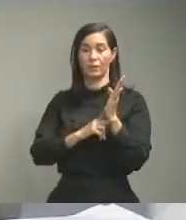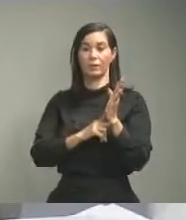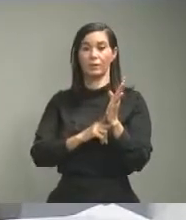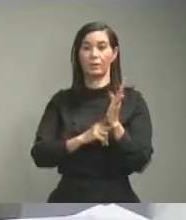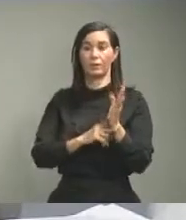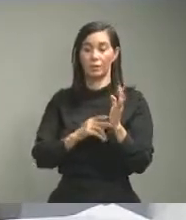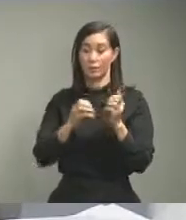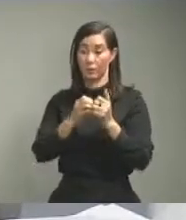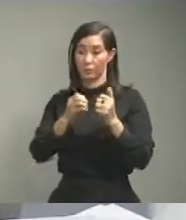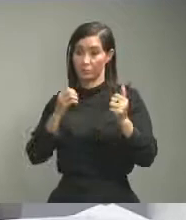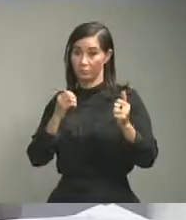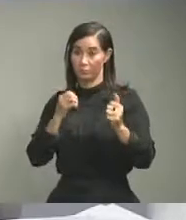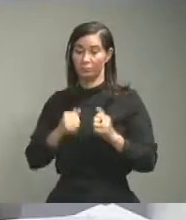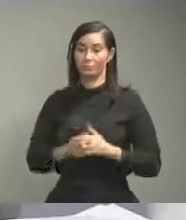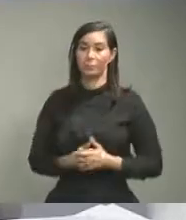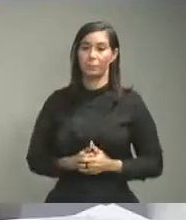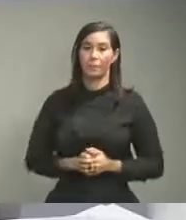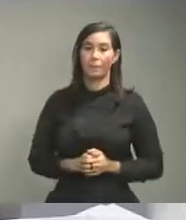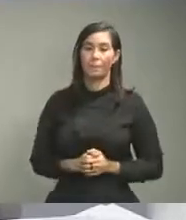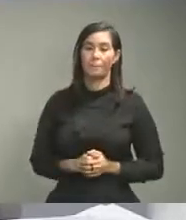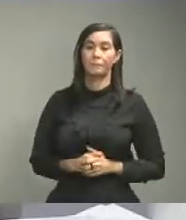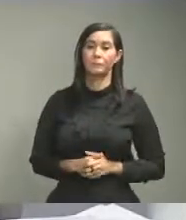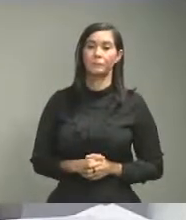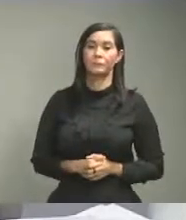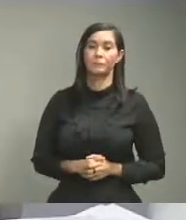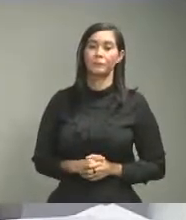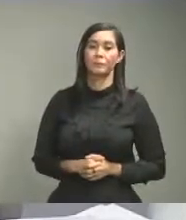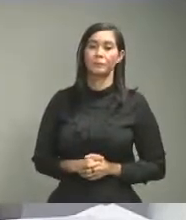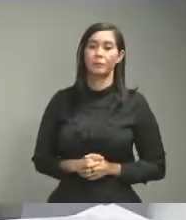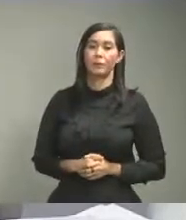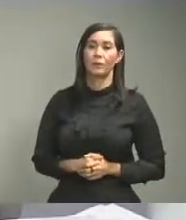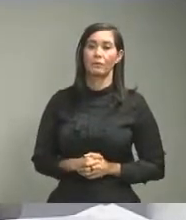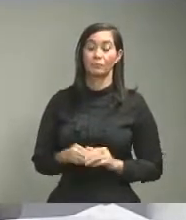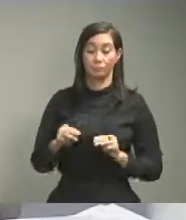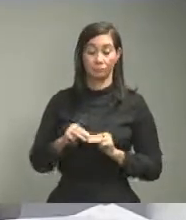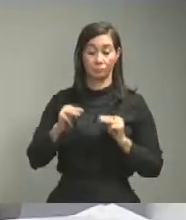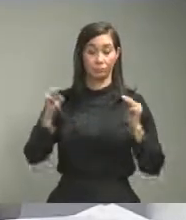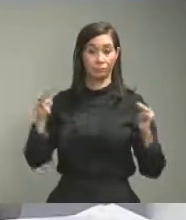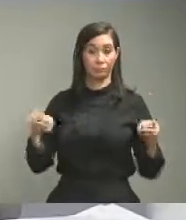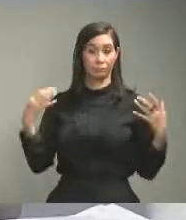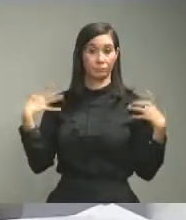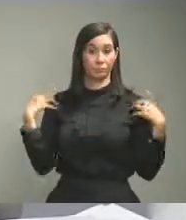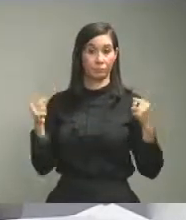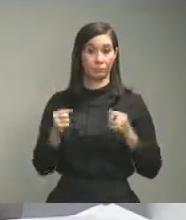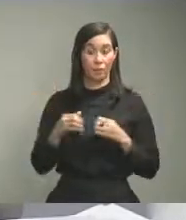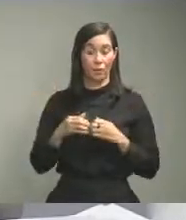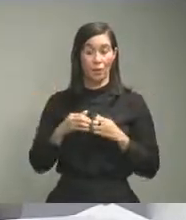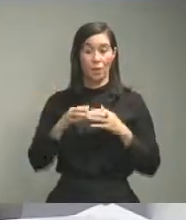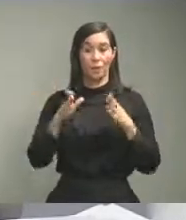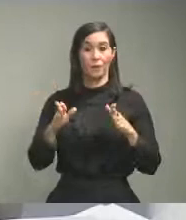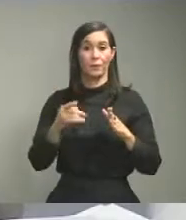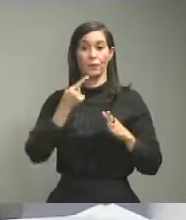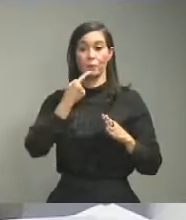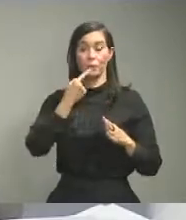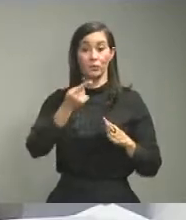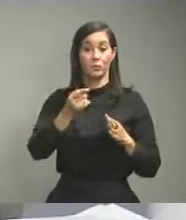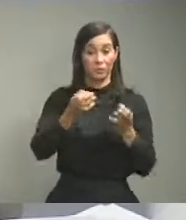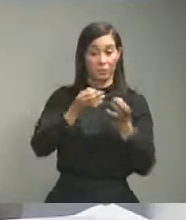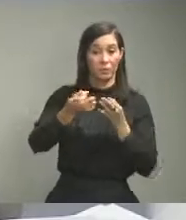distanciamiento social el ministerio de salud pública como decíamos ayer